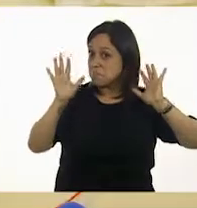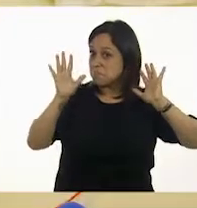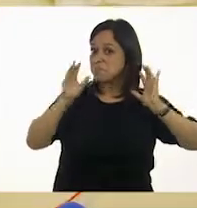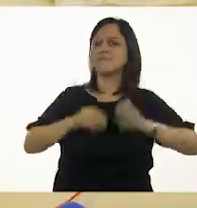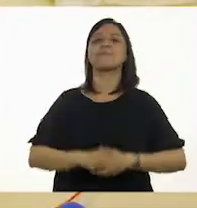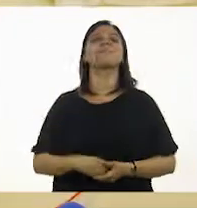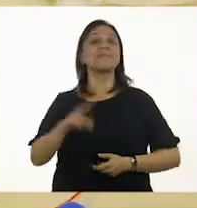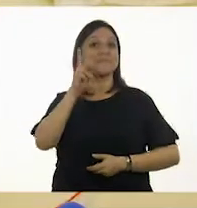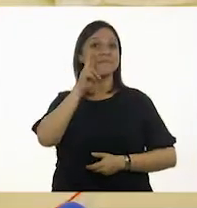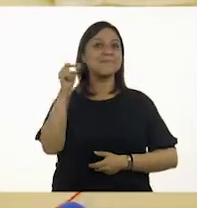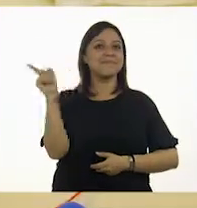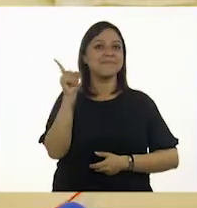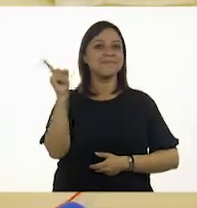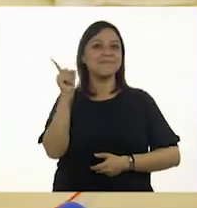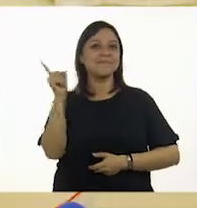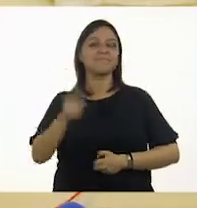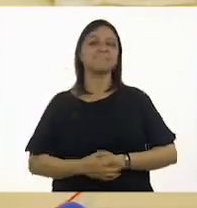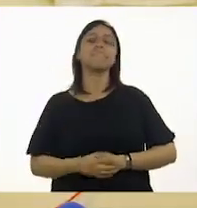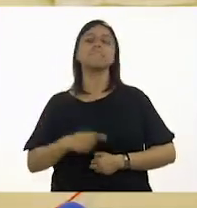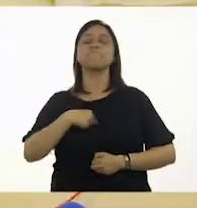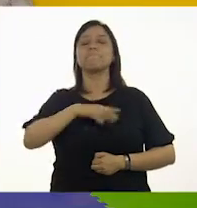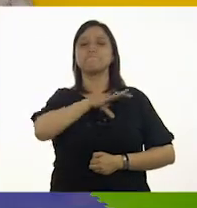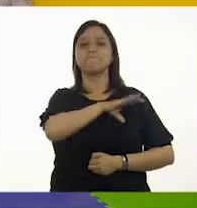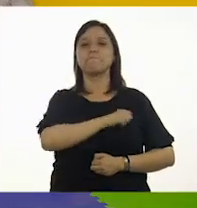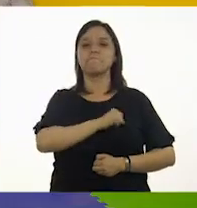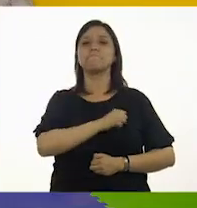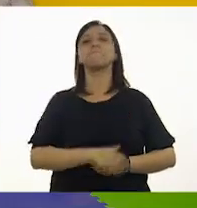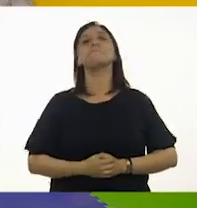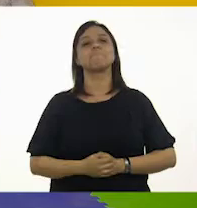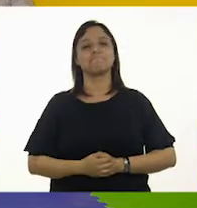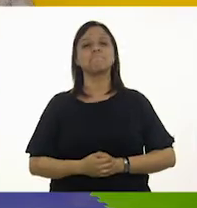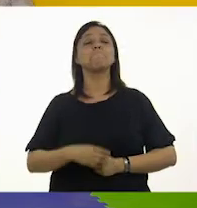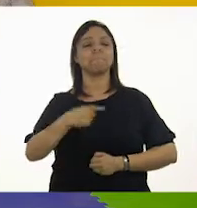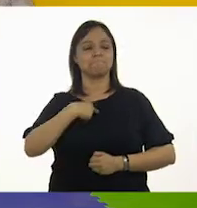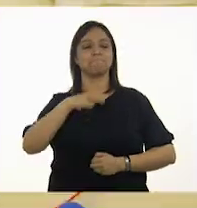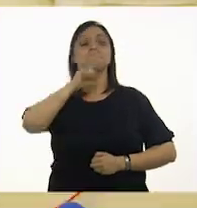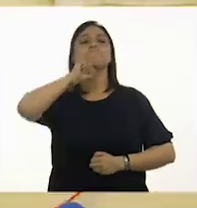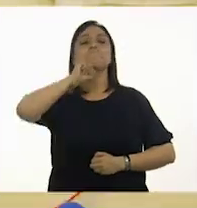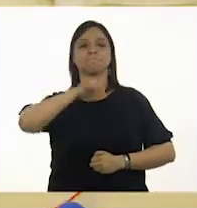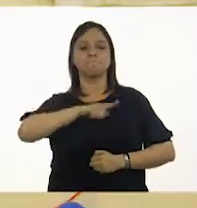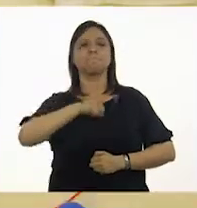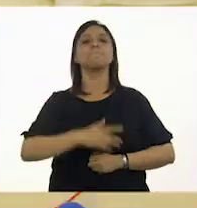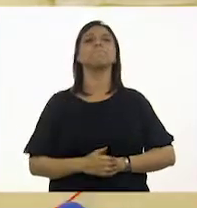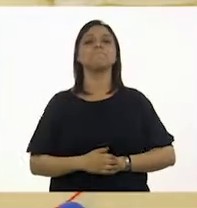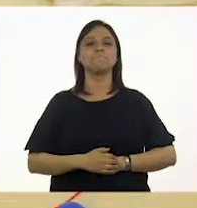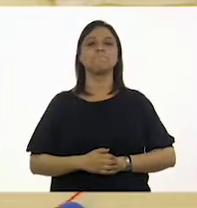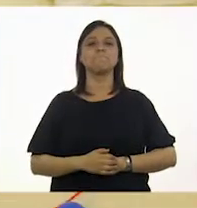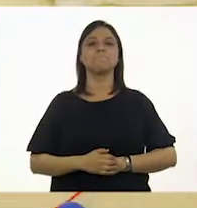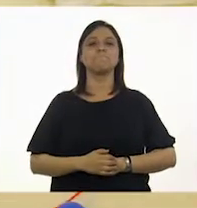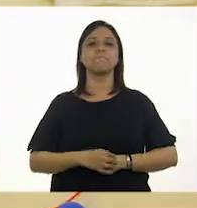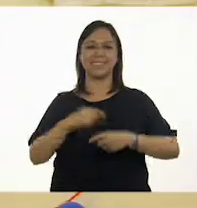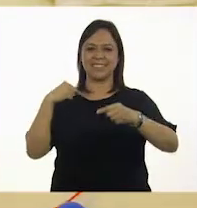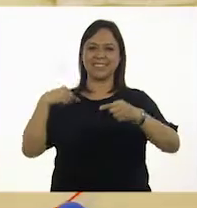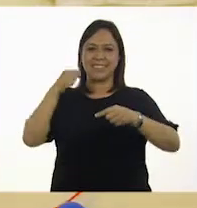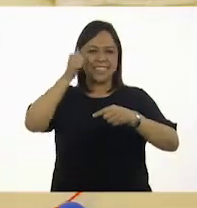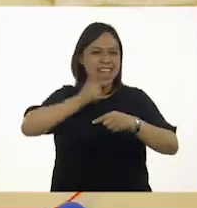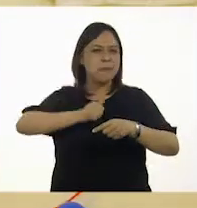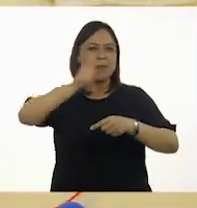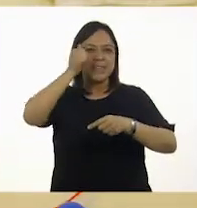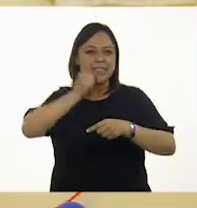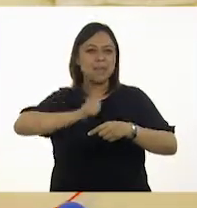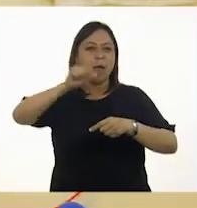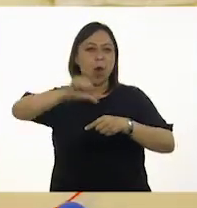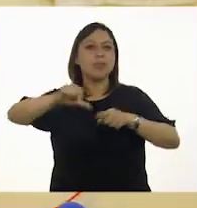¿Qué les pareció? A mí me encantó. A mí también. Y como todas las semanas, cerraremos nuestro